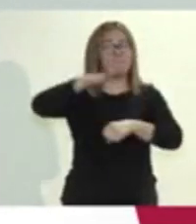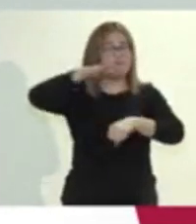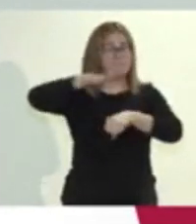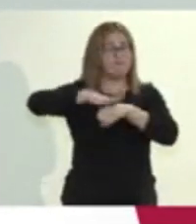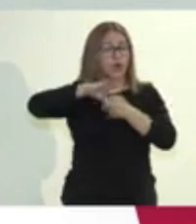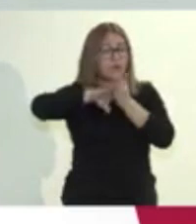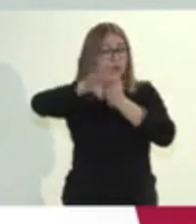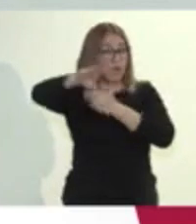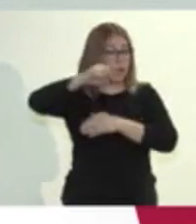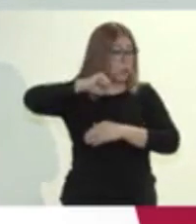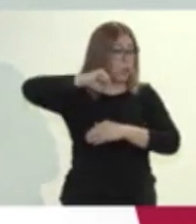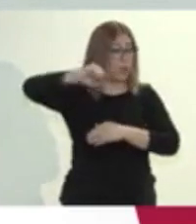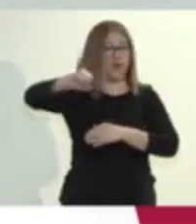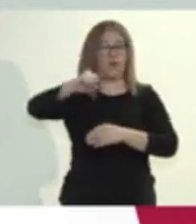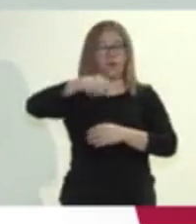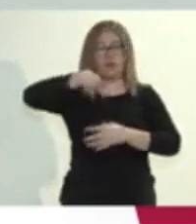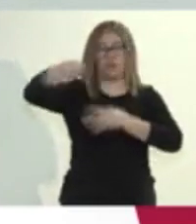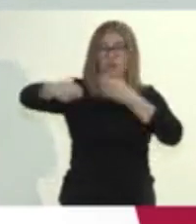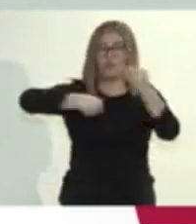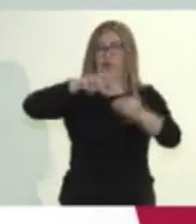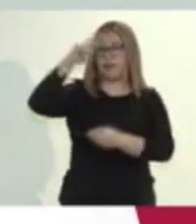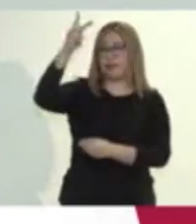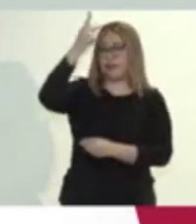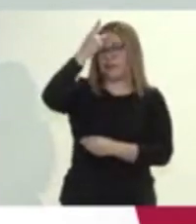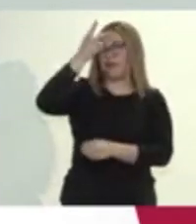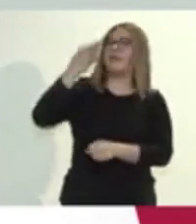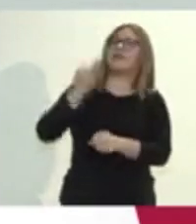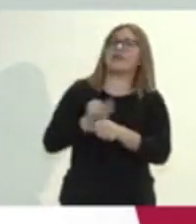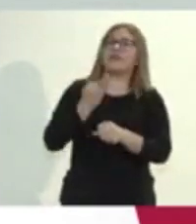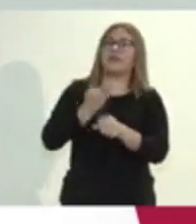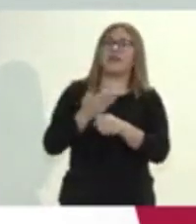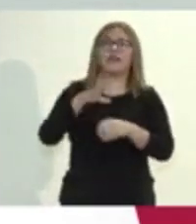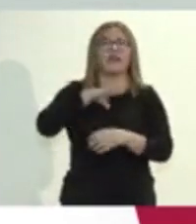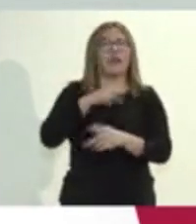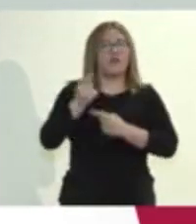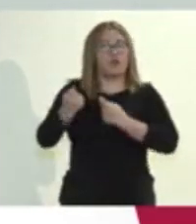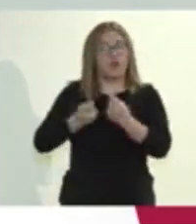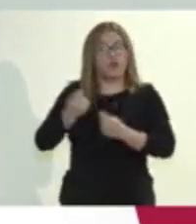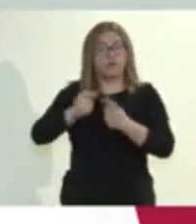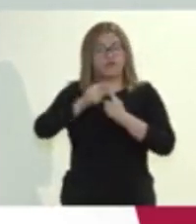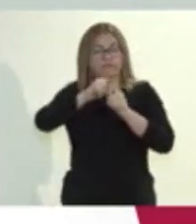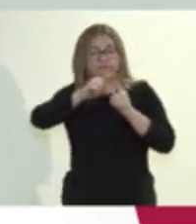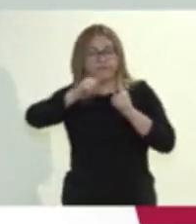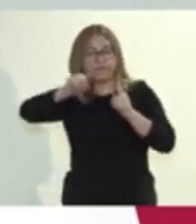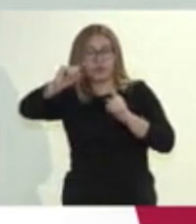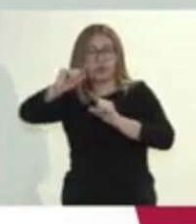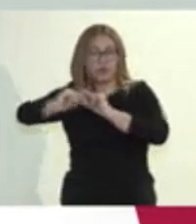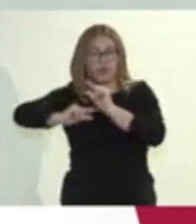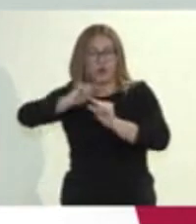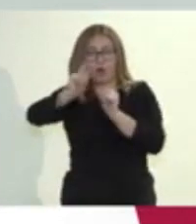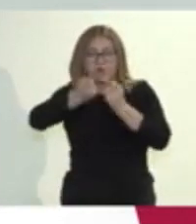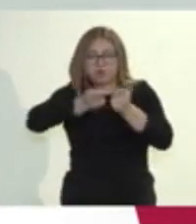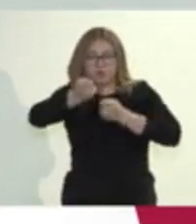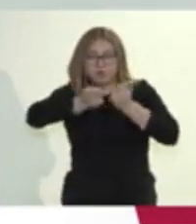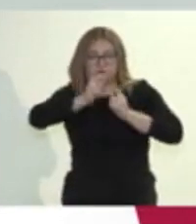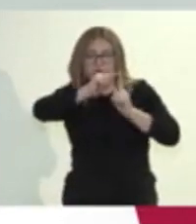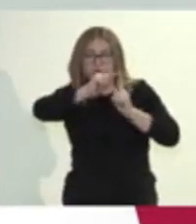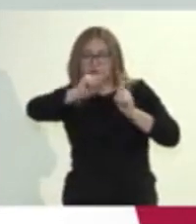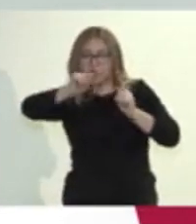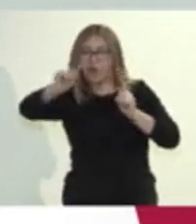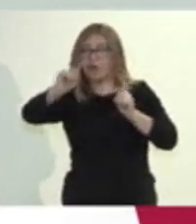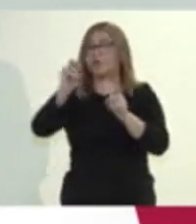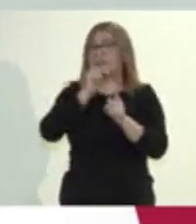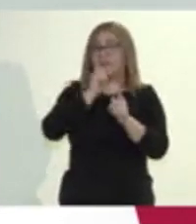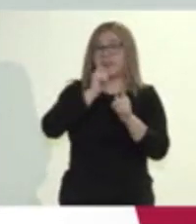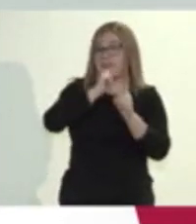exponencial, que si bien en San Luis Potosí hemos logrado ir controlando la curva y lo hemos comentado, que todavía no tenemos ese crecimiento de